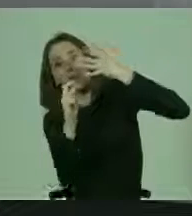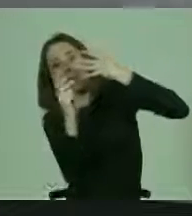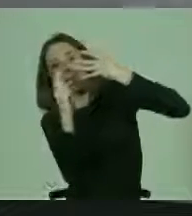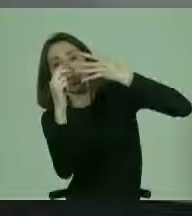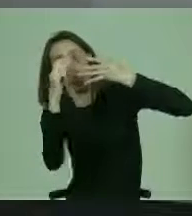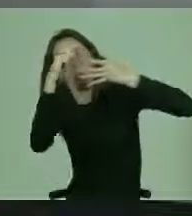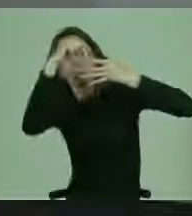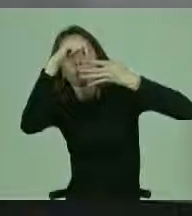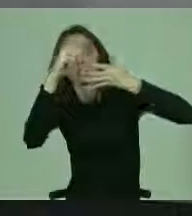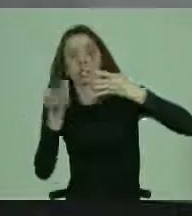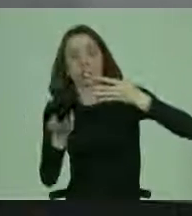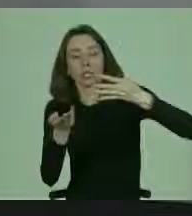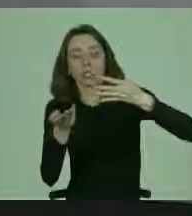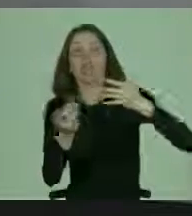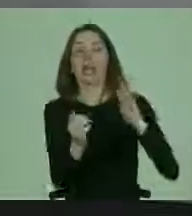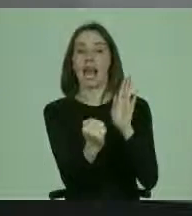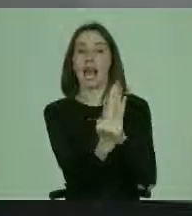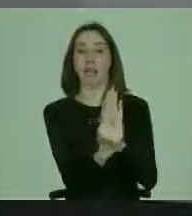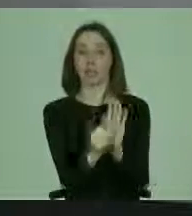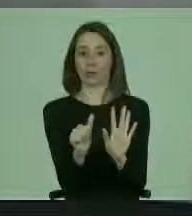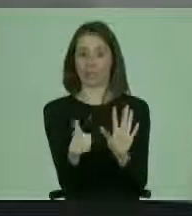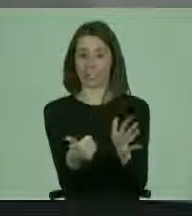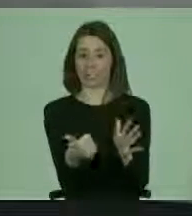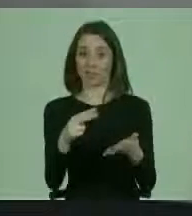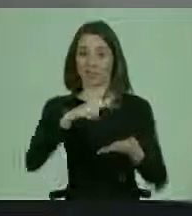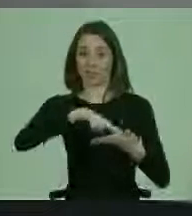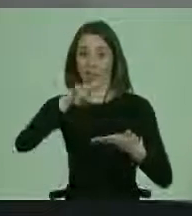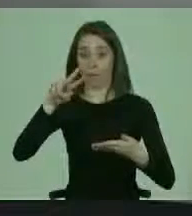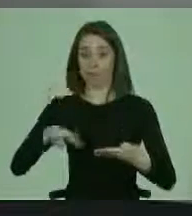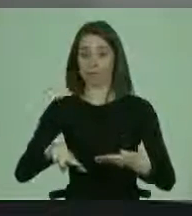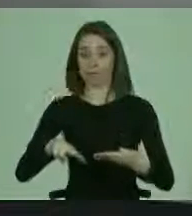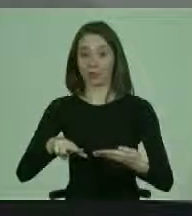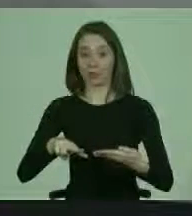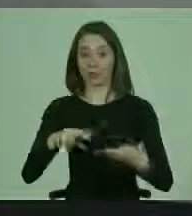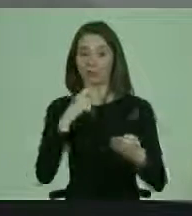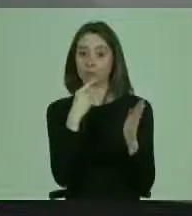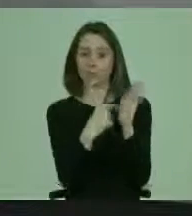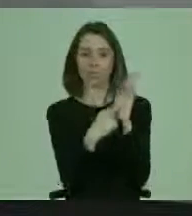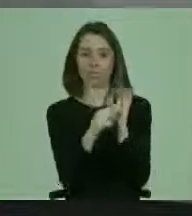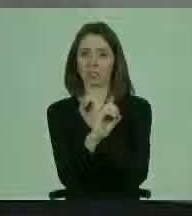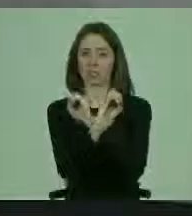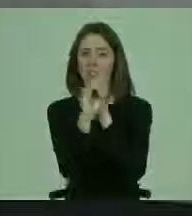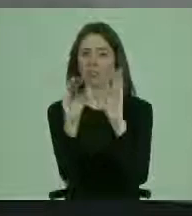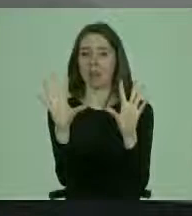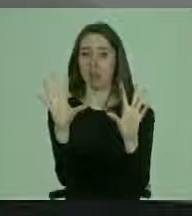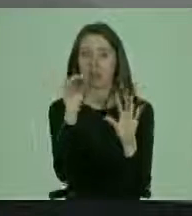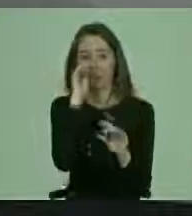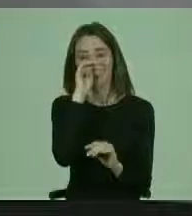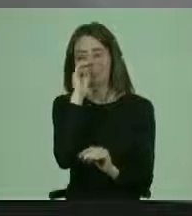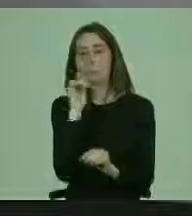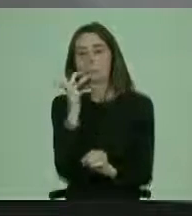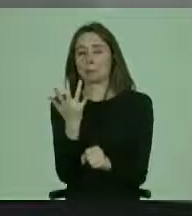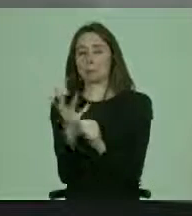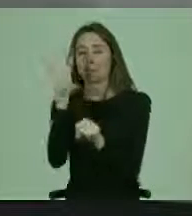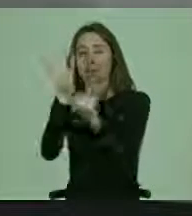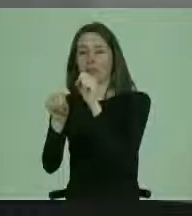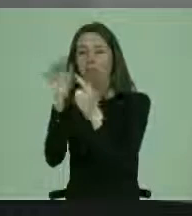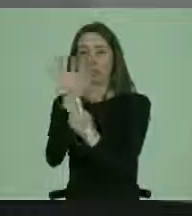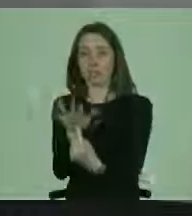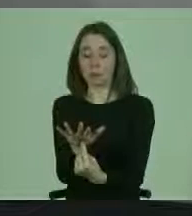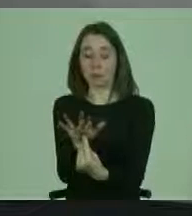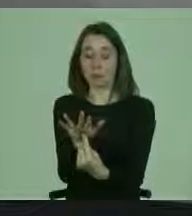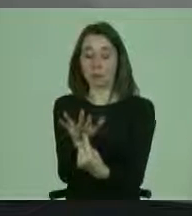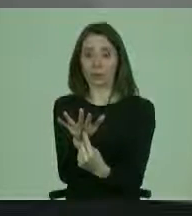Y por lo mismo, el artículo sexto de la convención habló claramente que había discriminación en relación